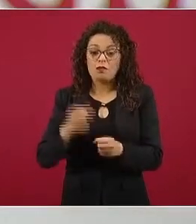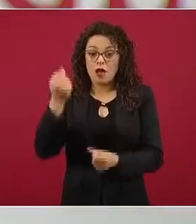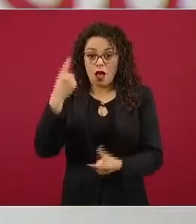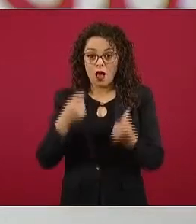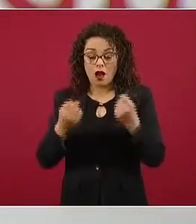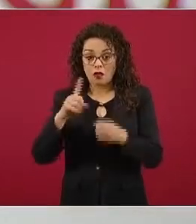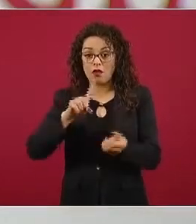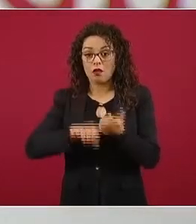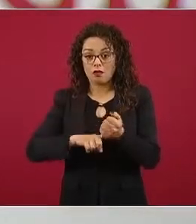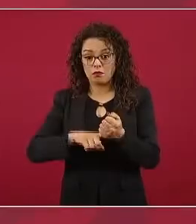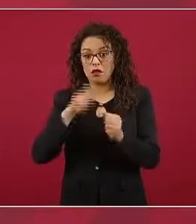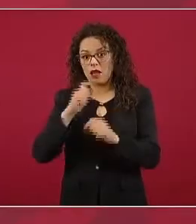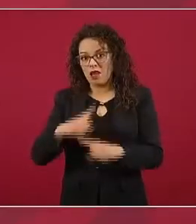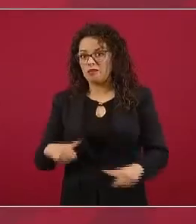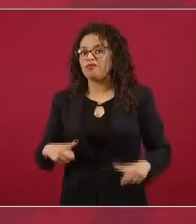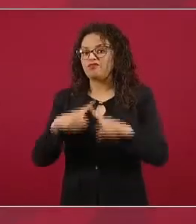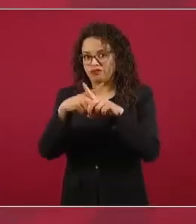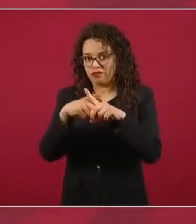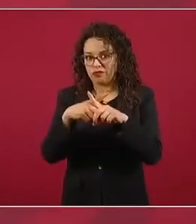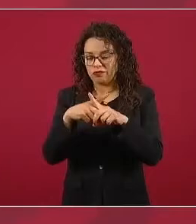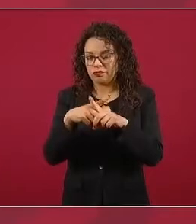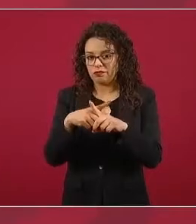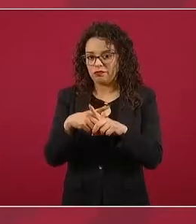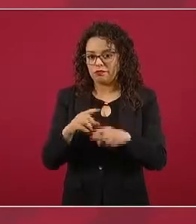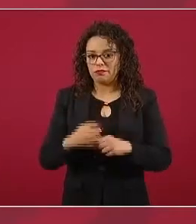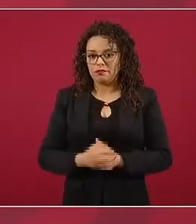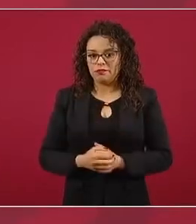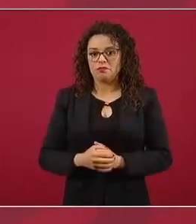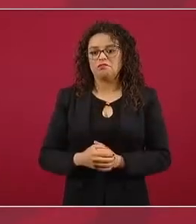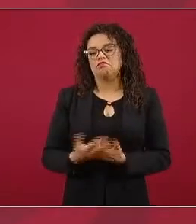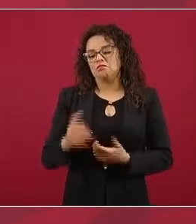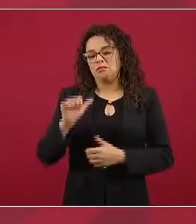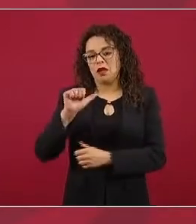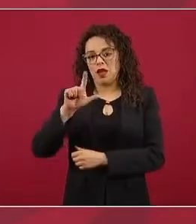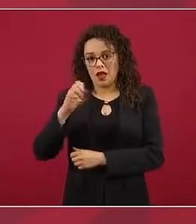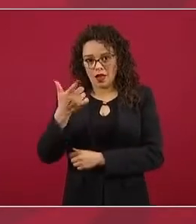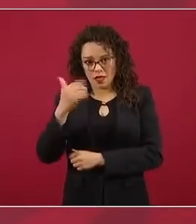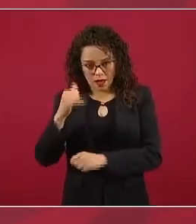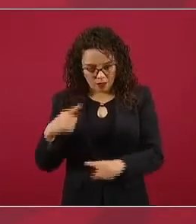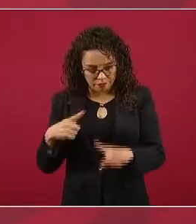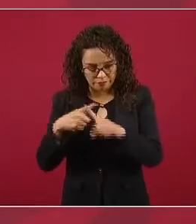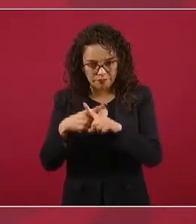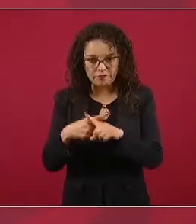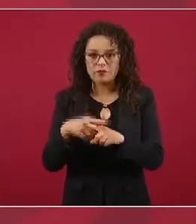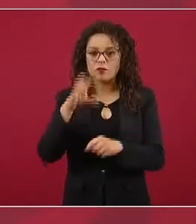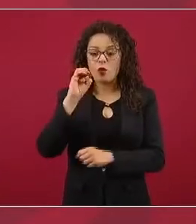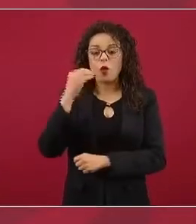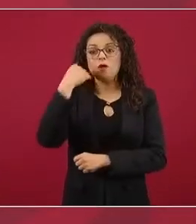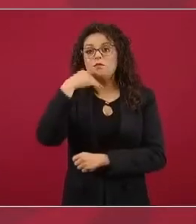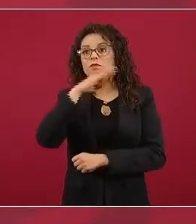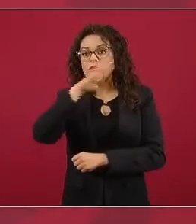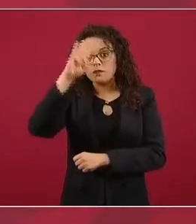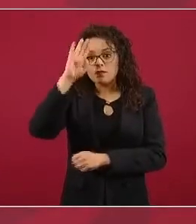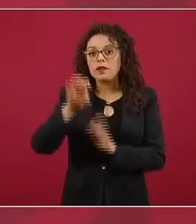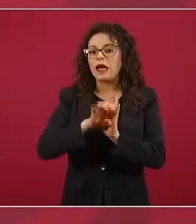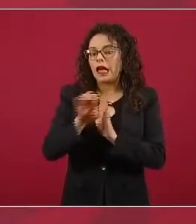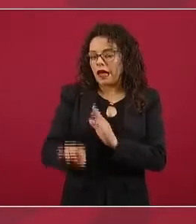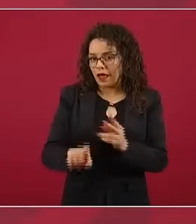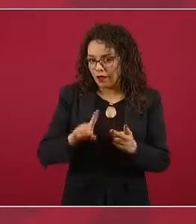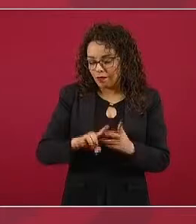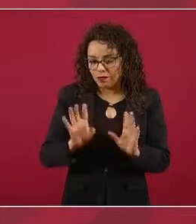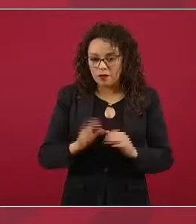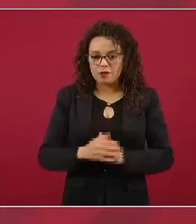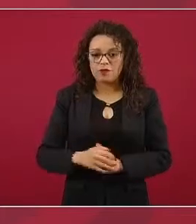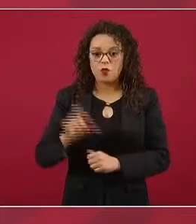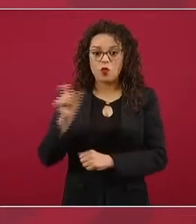pequeñas en general, alérgicas, pueden causar fiebre, por ejemplo, al momento de